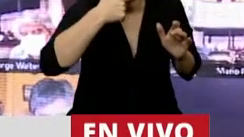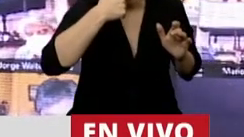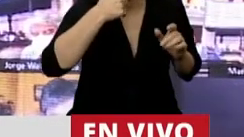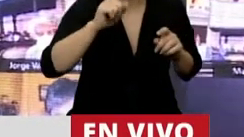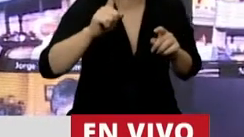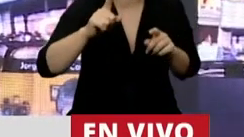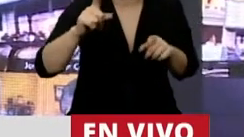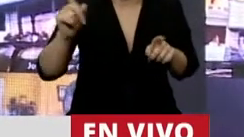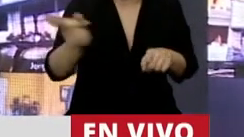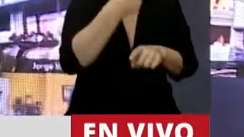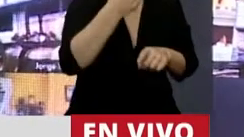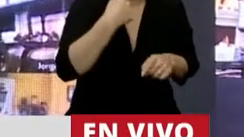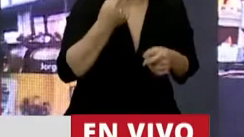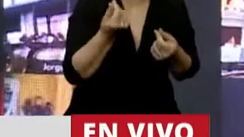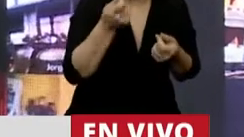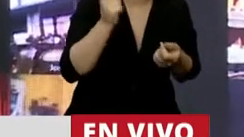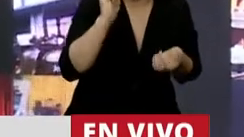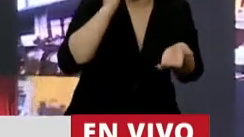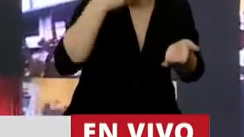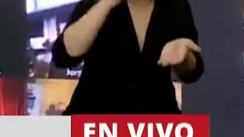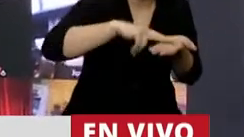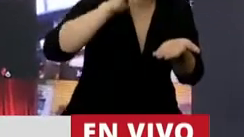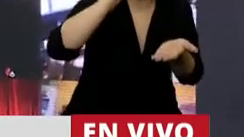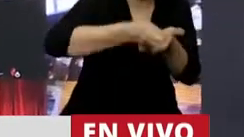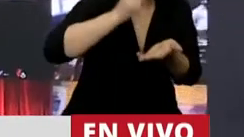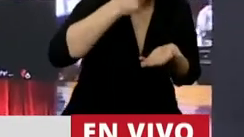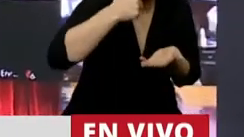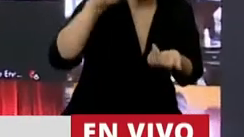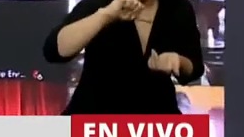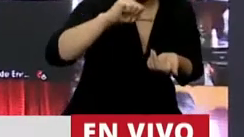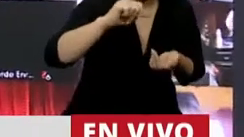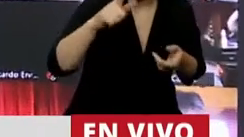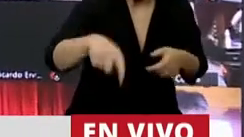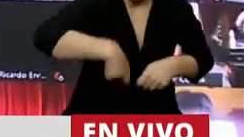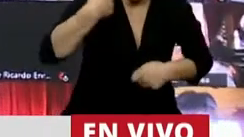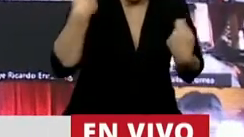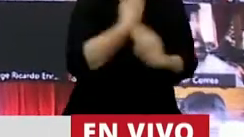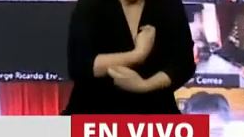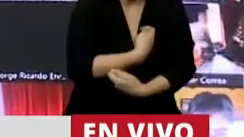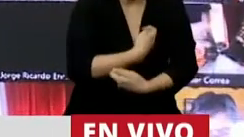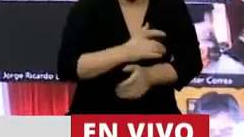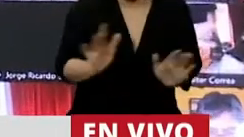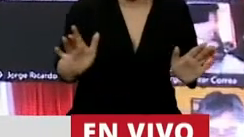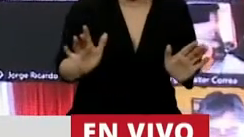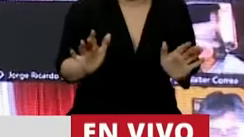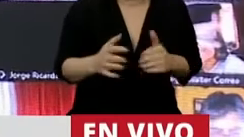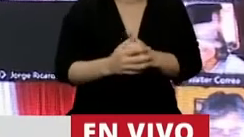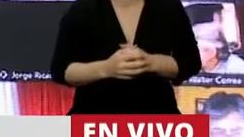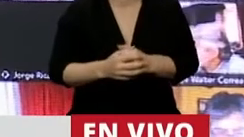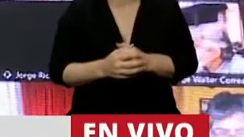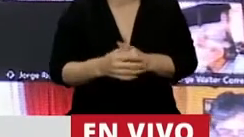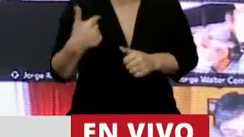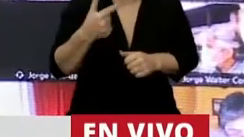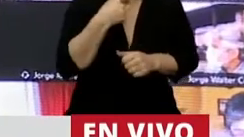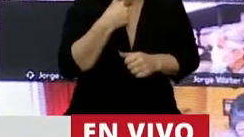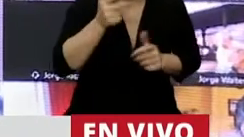manden a abrigarnos si no nos alcanza para pagar la tarifa. Aclarado el por qué y el para qué. Quiero decir,